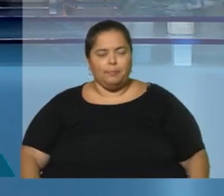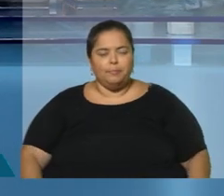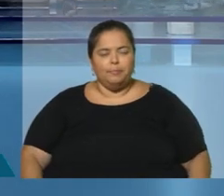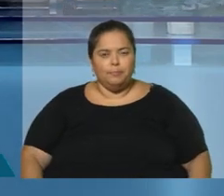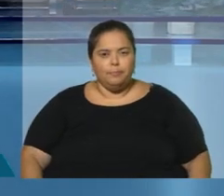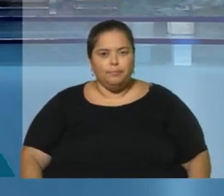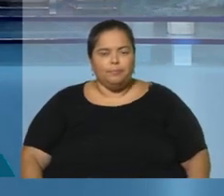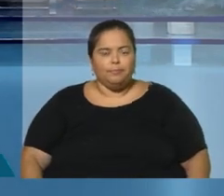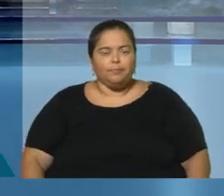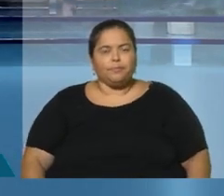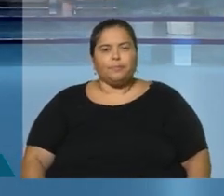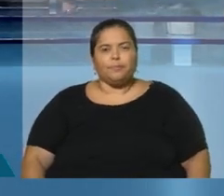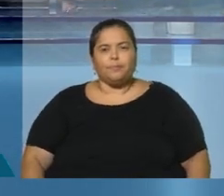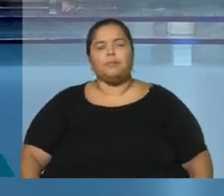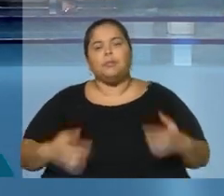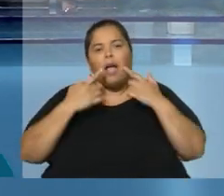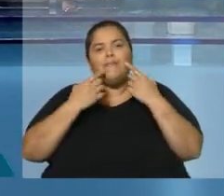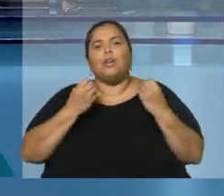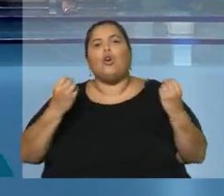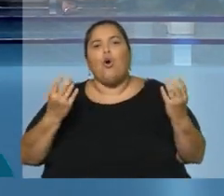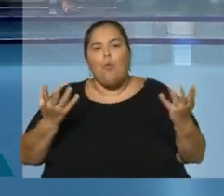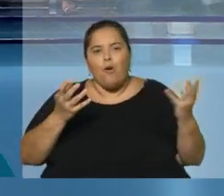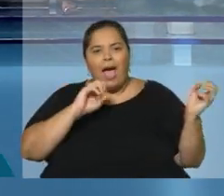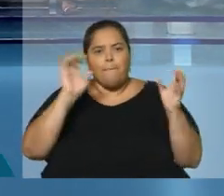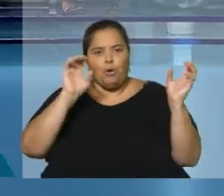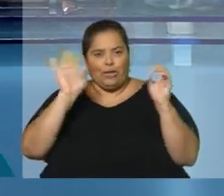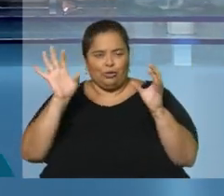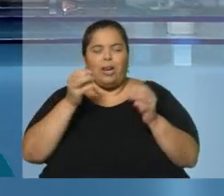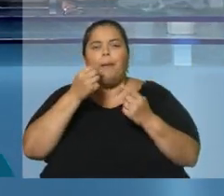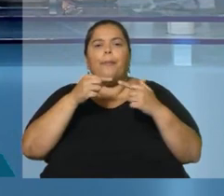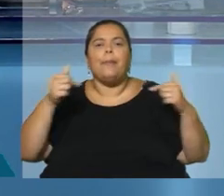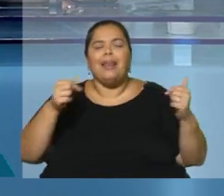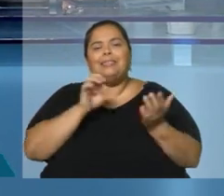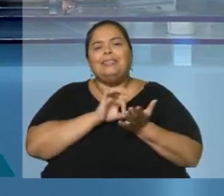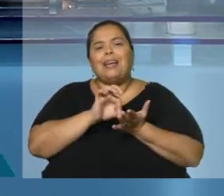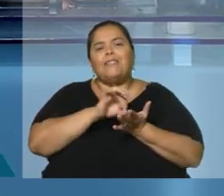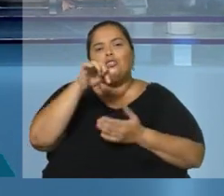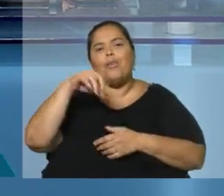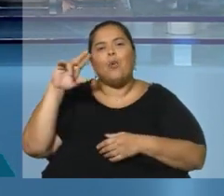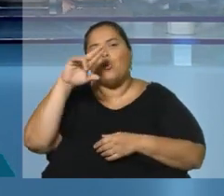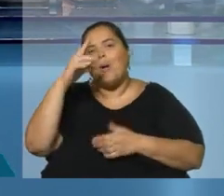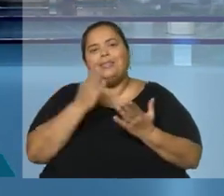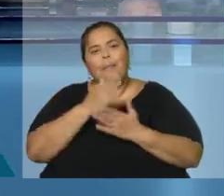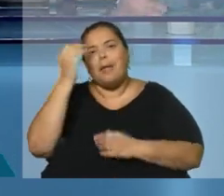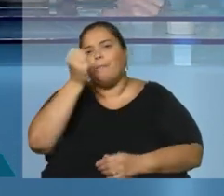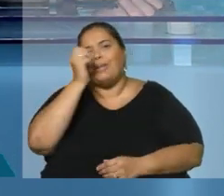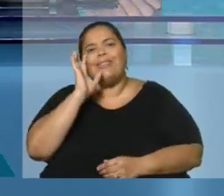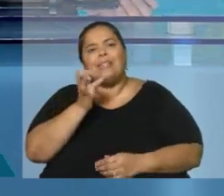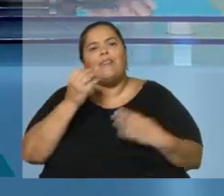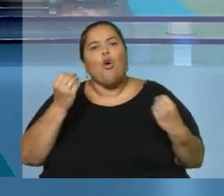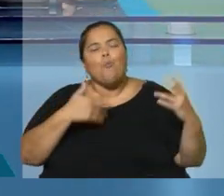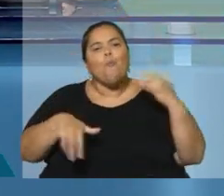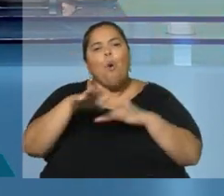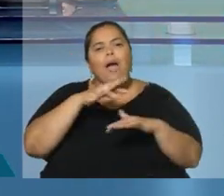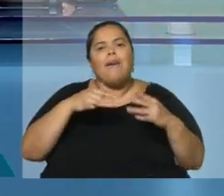Veamos cómo se están comportando las exportaciones de bienes y servicios de Uruguay. Sí, siempre importa saber cómo se están moviendo también